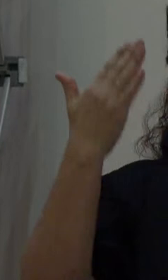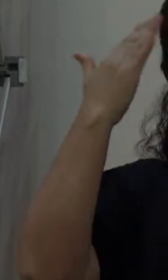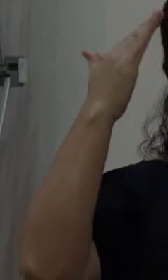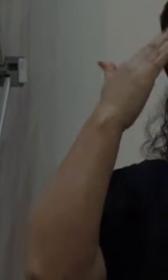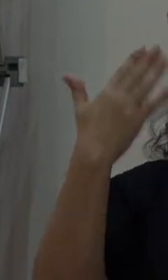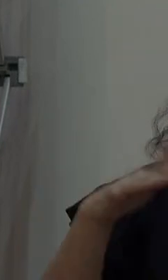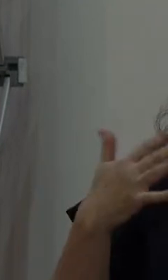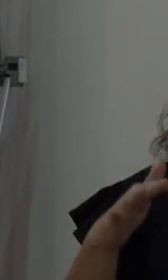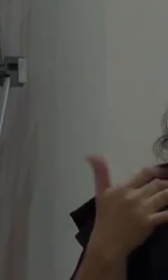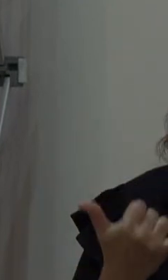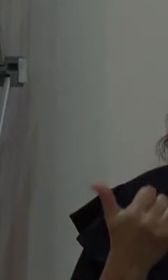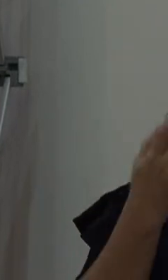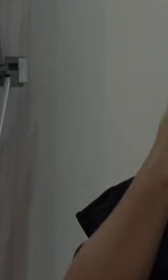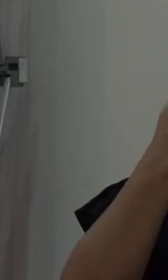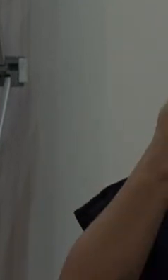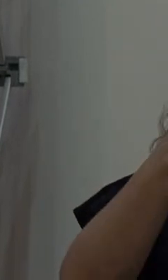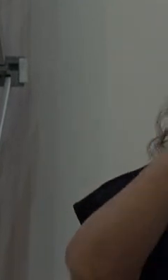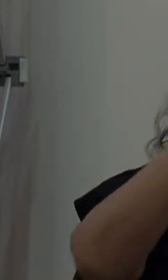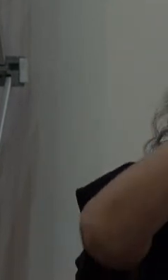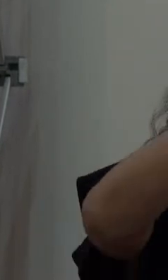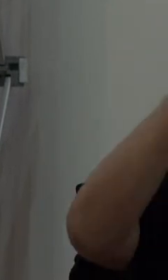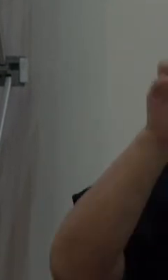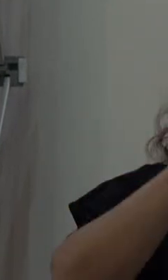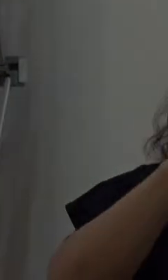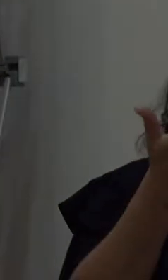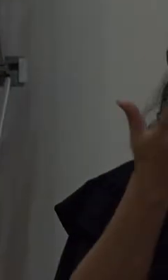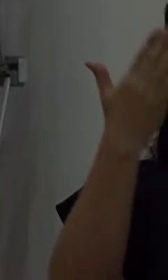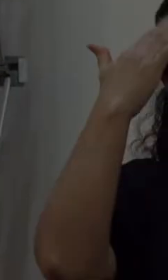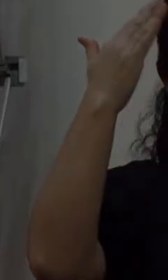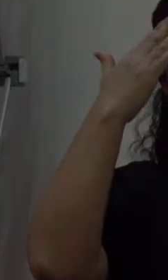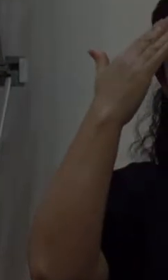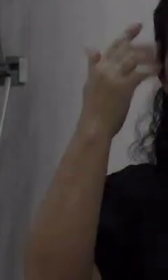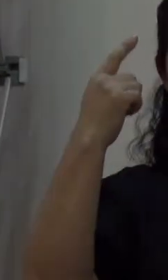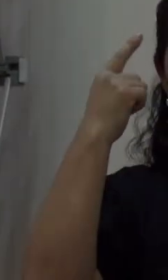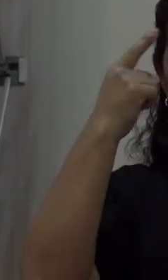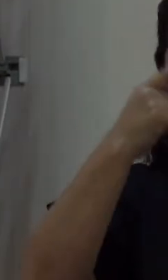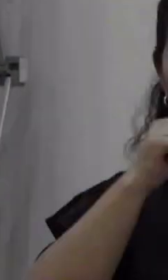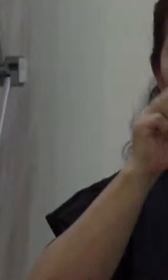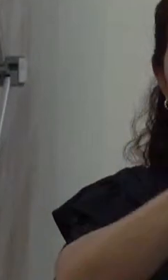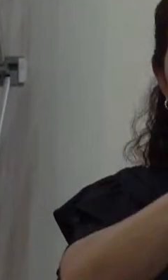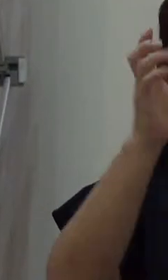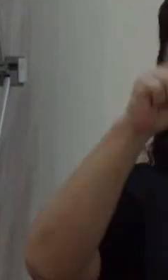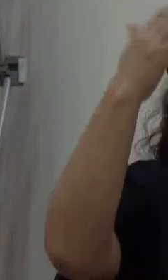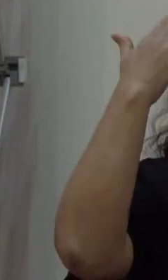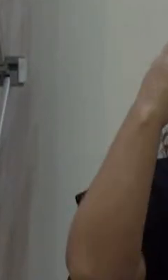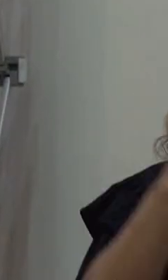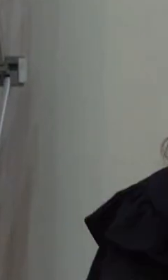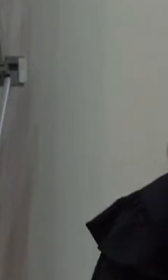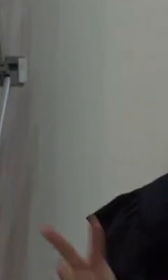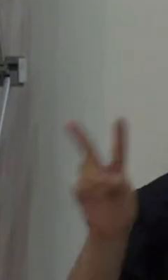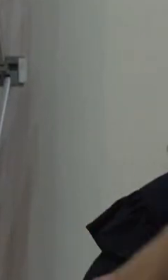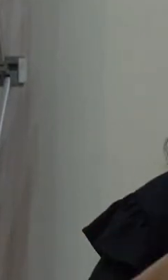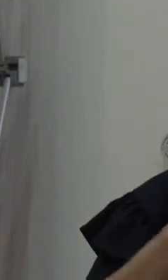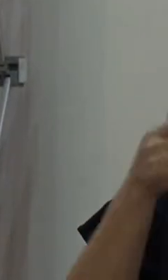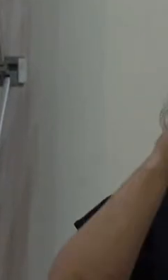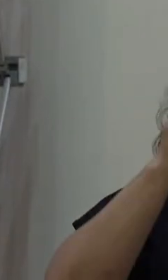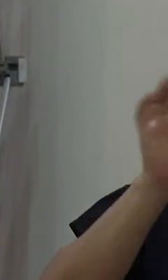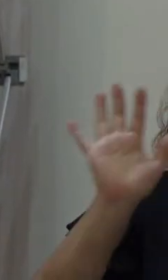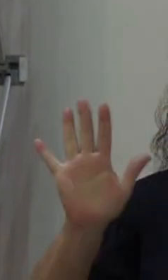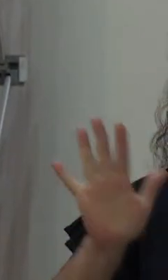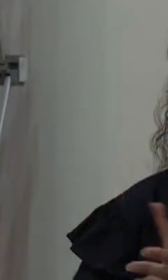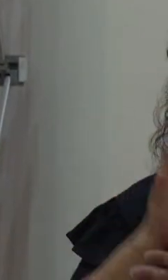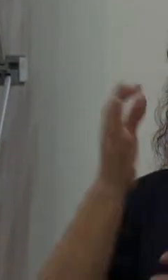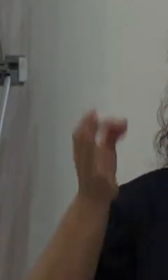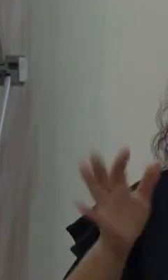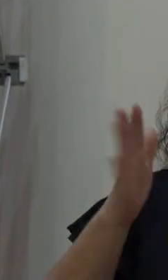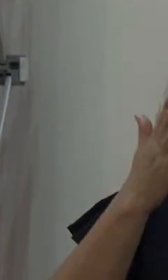sectores que no tienen claro o no han reflexionado sobre puntos tan importantes como el valioso papel de las mujeres y de las